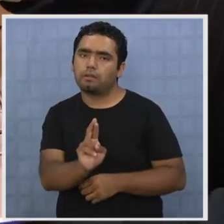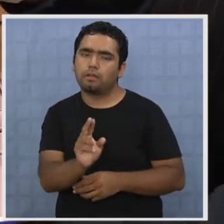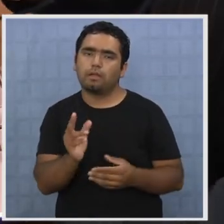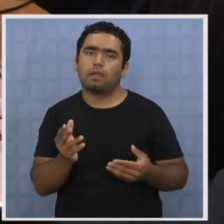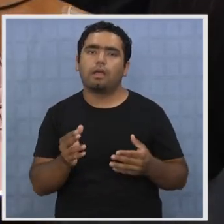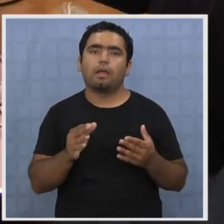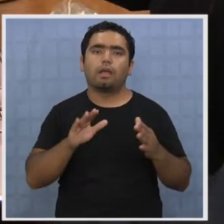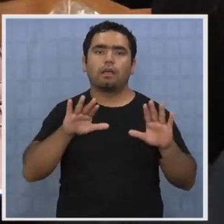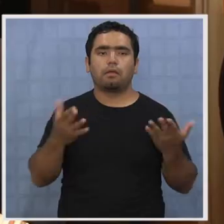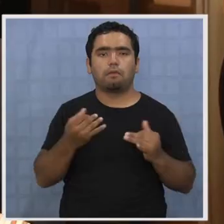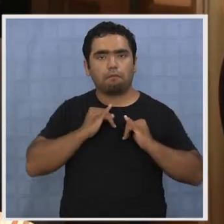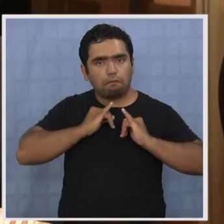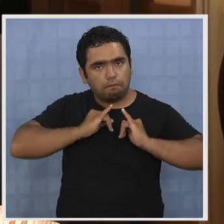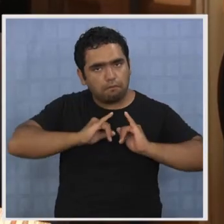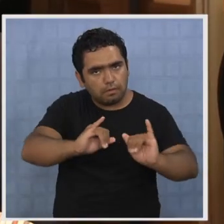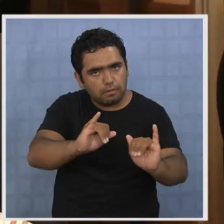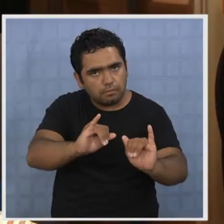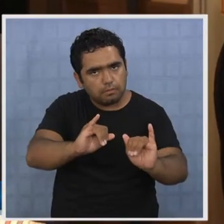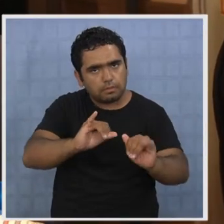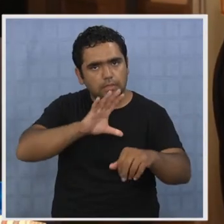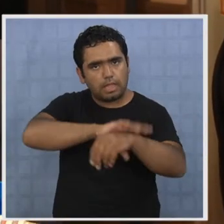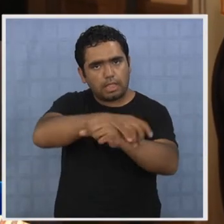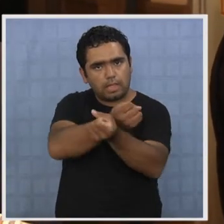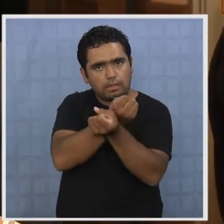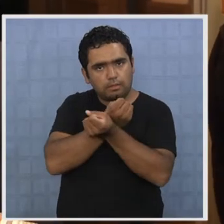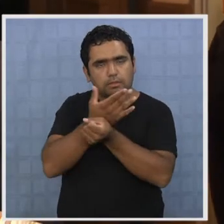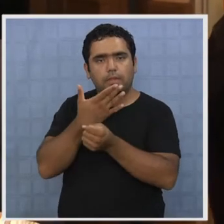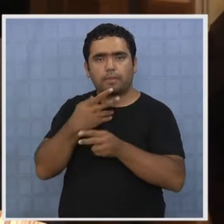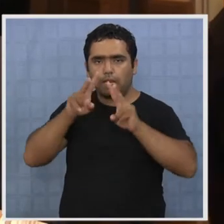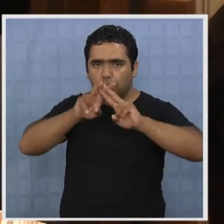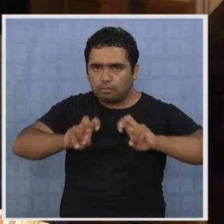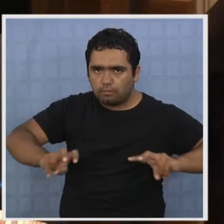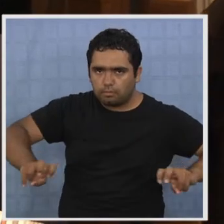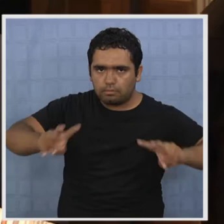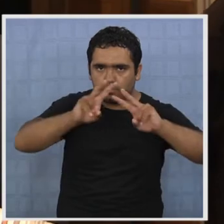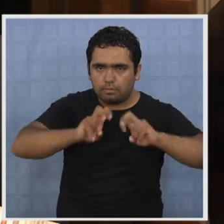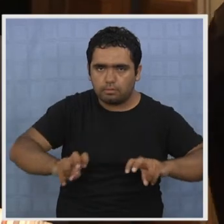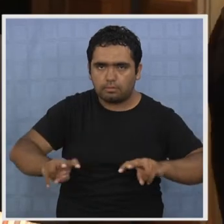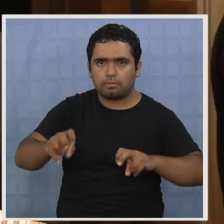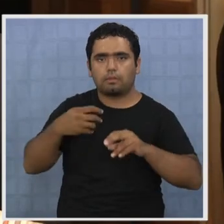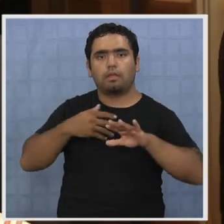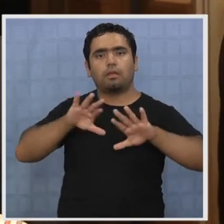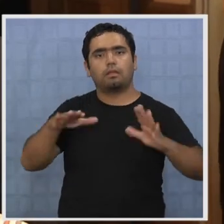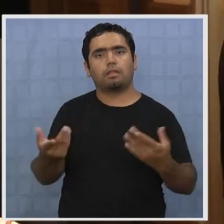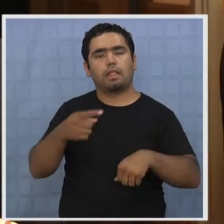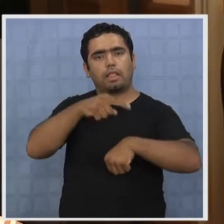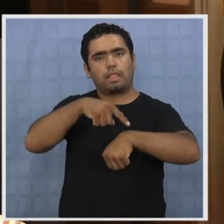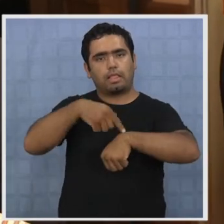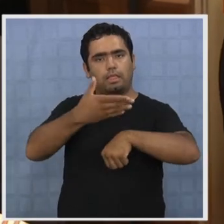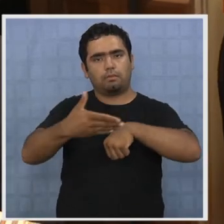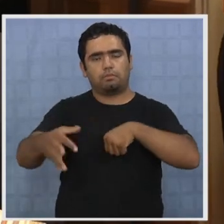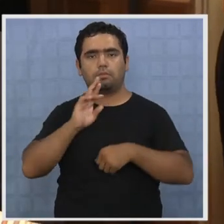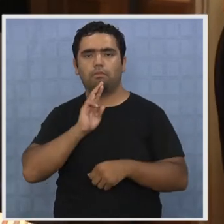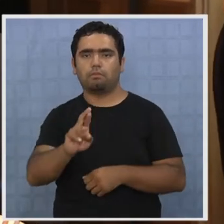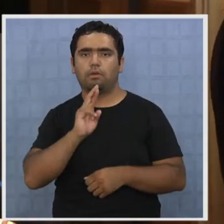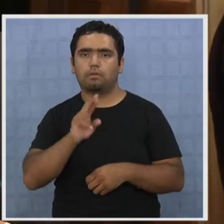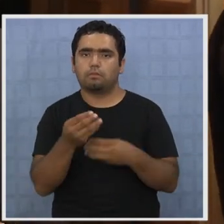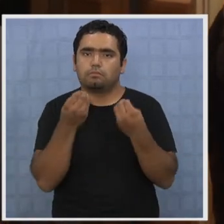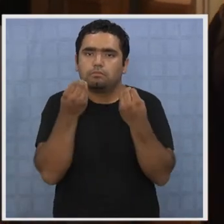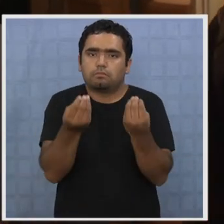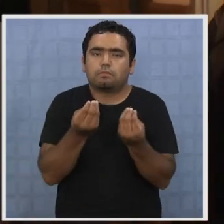que se refiere a la entrega de información, detenciones e investigaciones de largo aliento que se han llevado a cabo con resultados muy buenos.